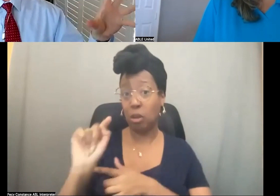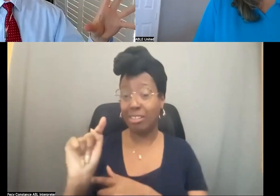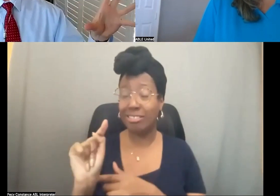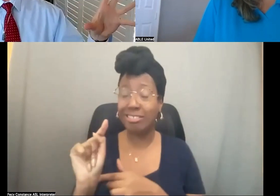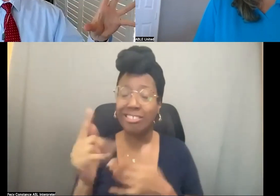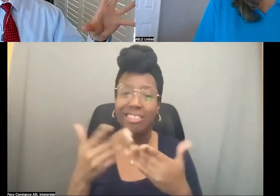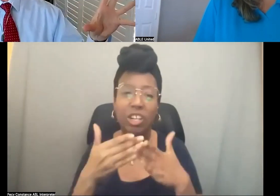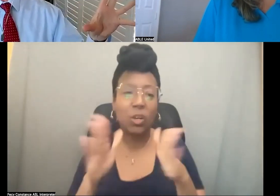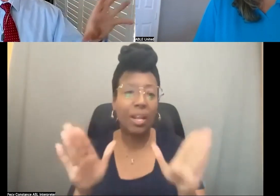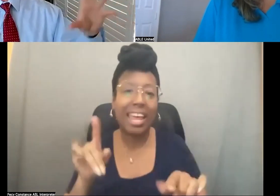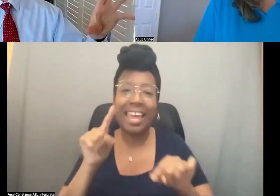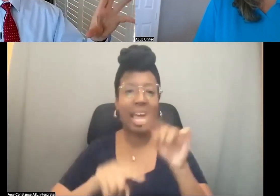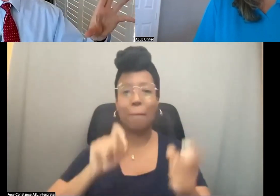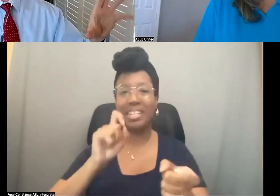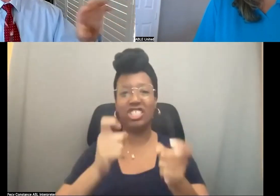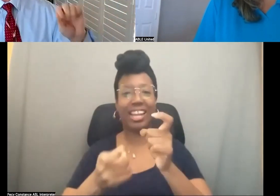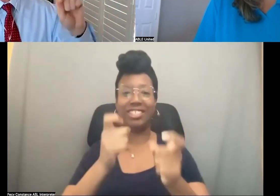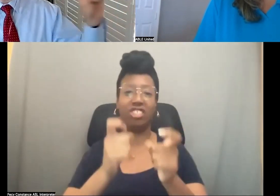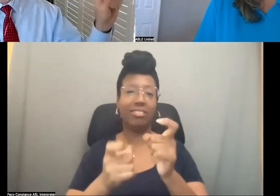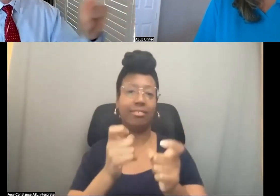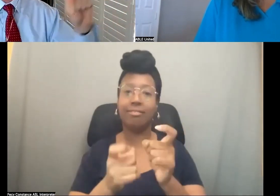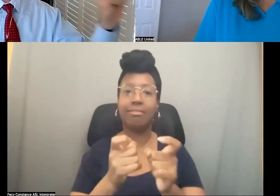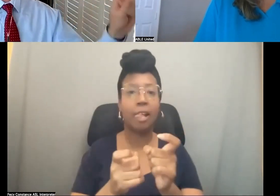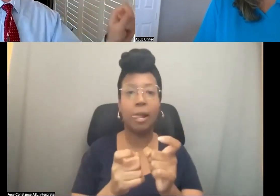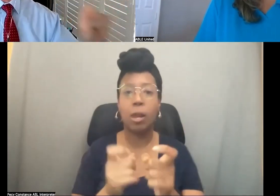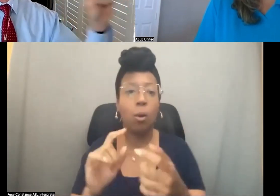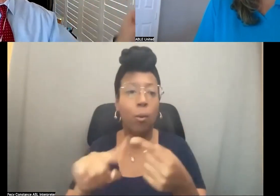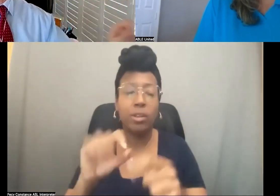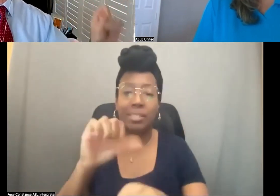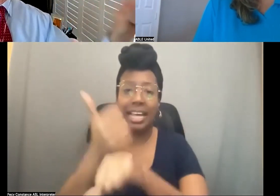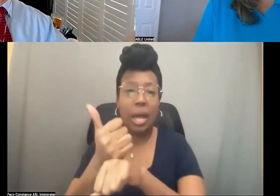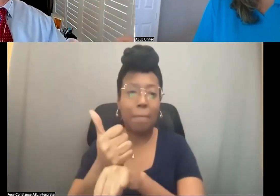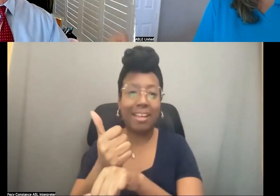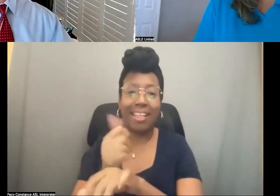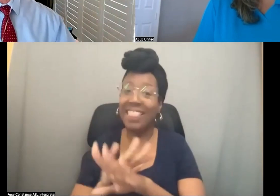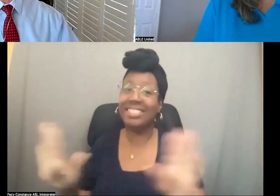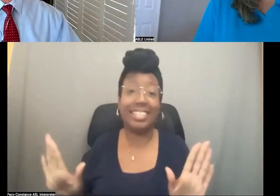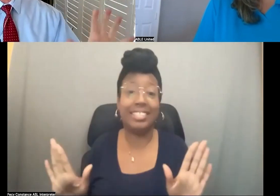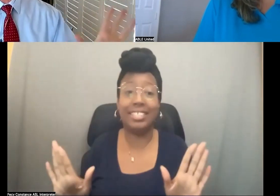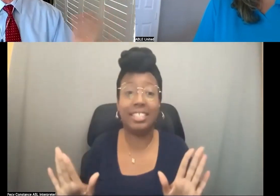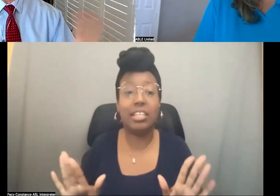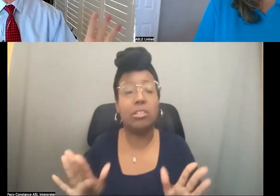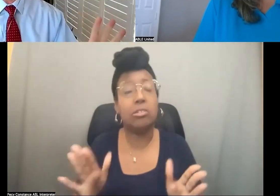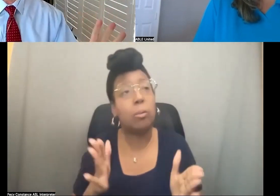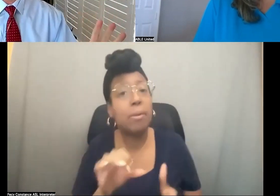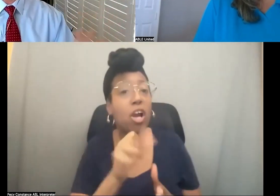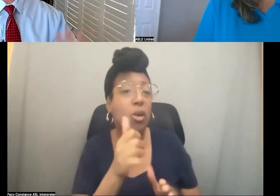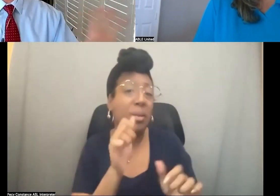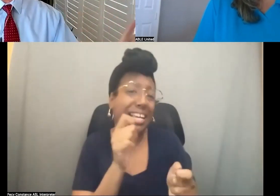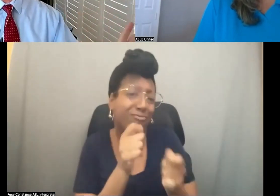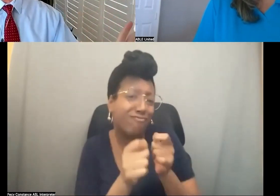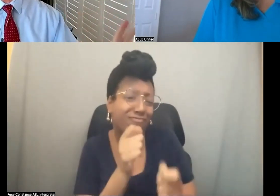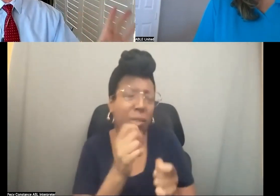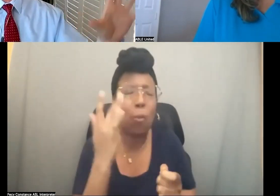generalmente esos fideicomisos son irrevocables. Pero podemos crear lenguaje para que si hay que hacer un cambio